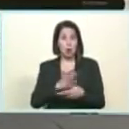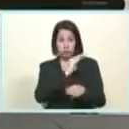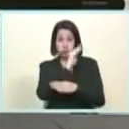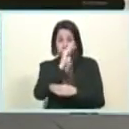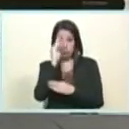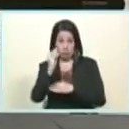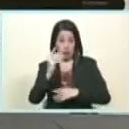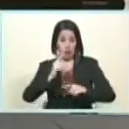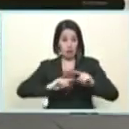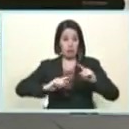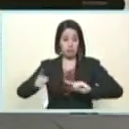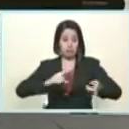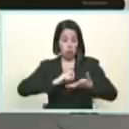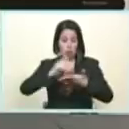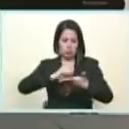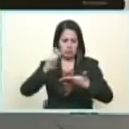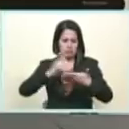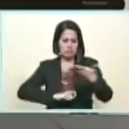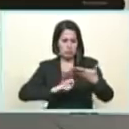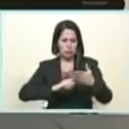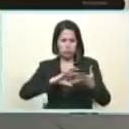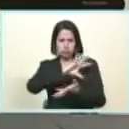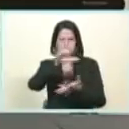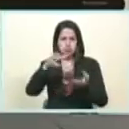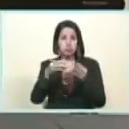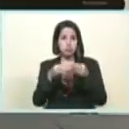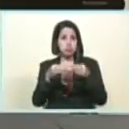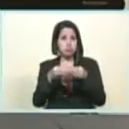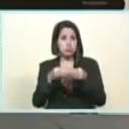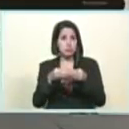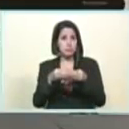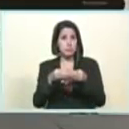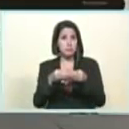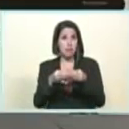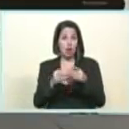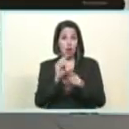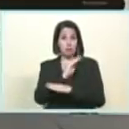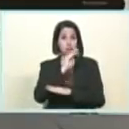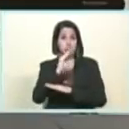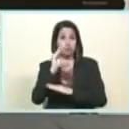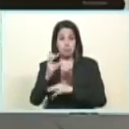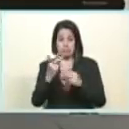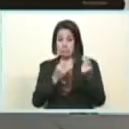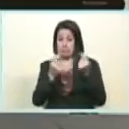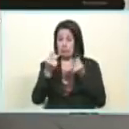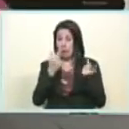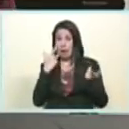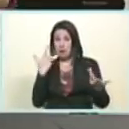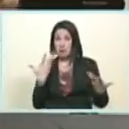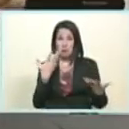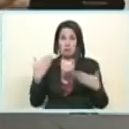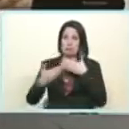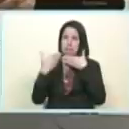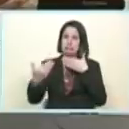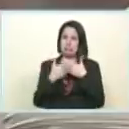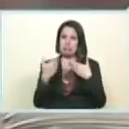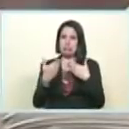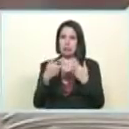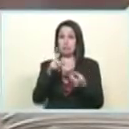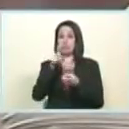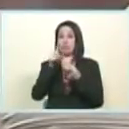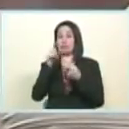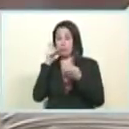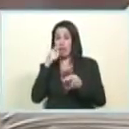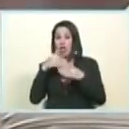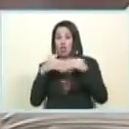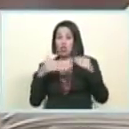protección de la contratación colectiva y protección del salario frente a los ataques especulativos de Dollar